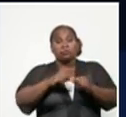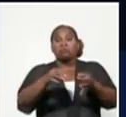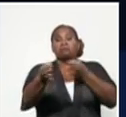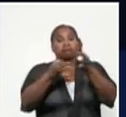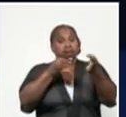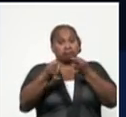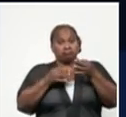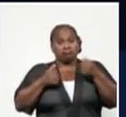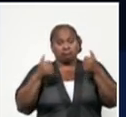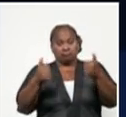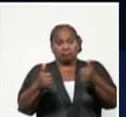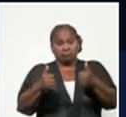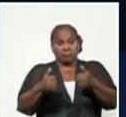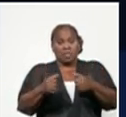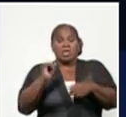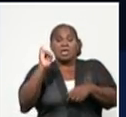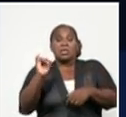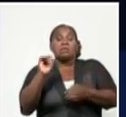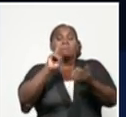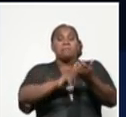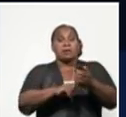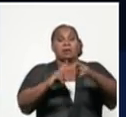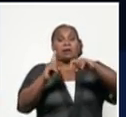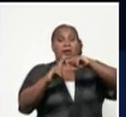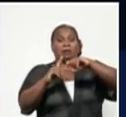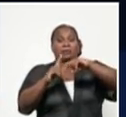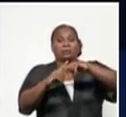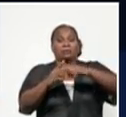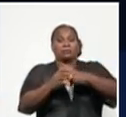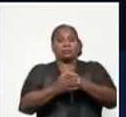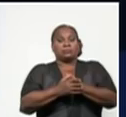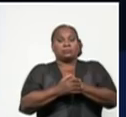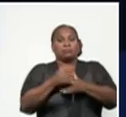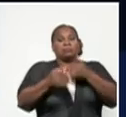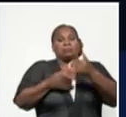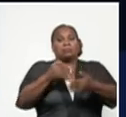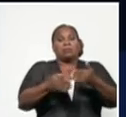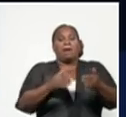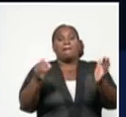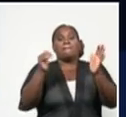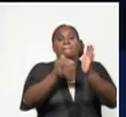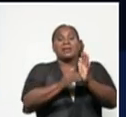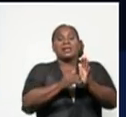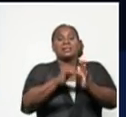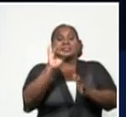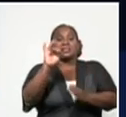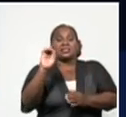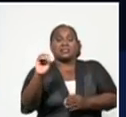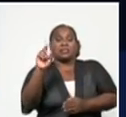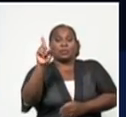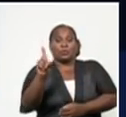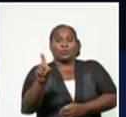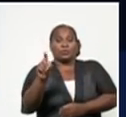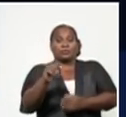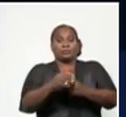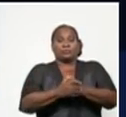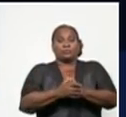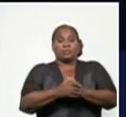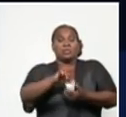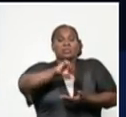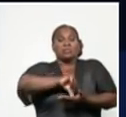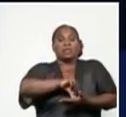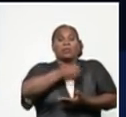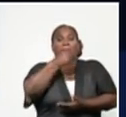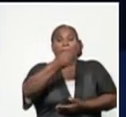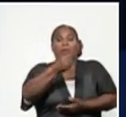El del Instituto de Medicina Tropical Pedro Curí procesó 1.701. El del Centro Provincial de